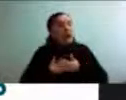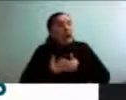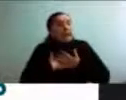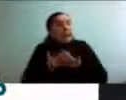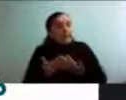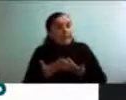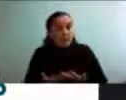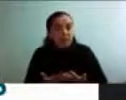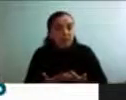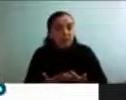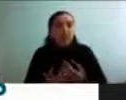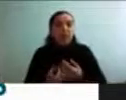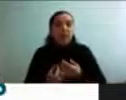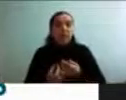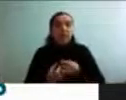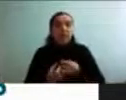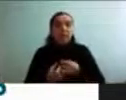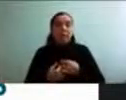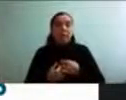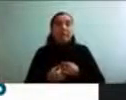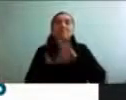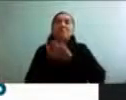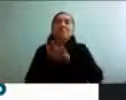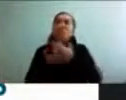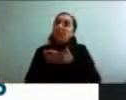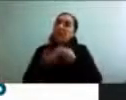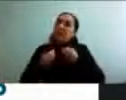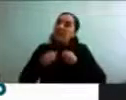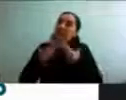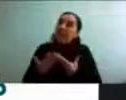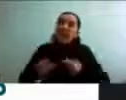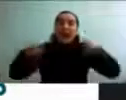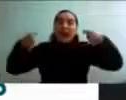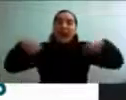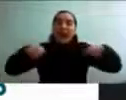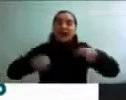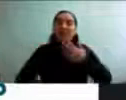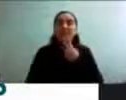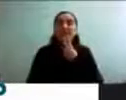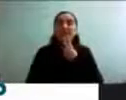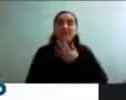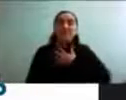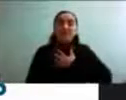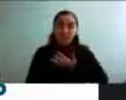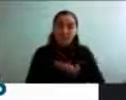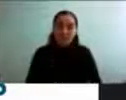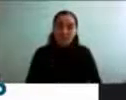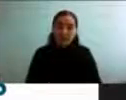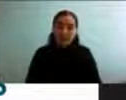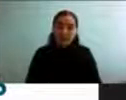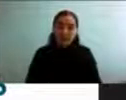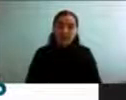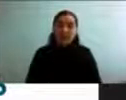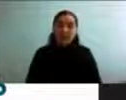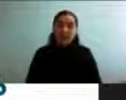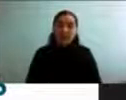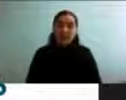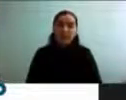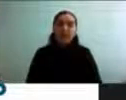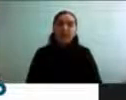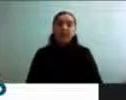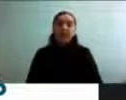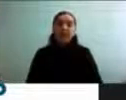y que te generen bienestar y que te generen calidad de vida. Entonces, la recomendación son 150 minutos de actividad física